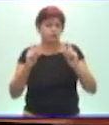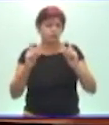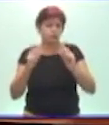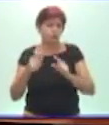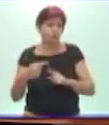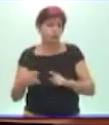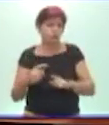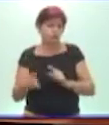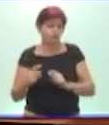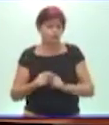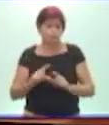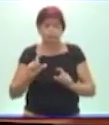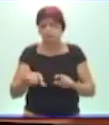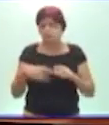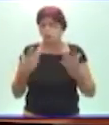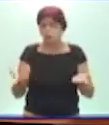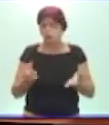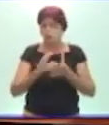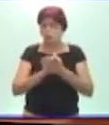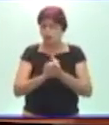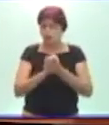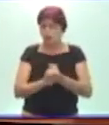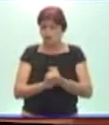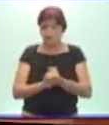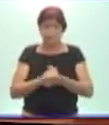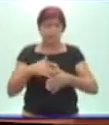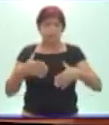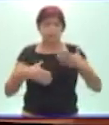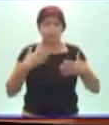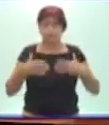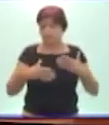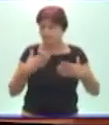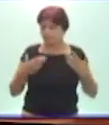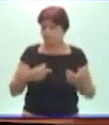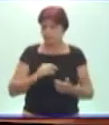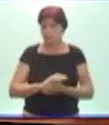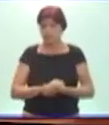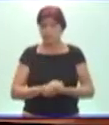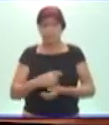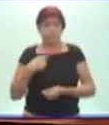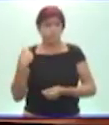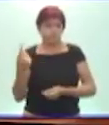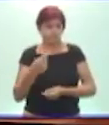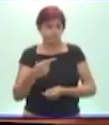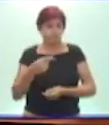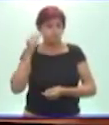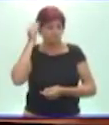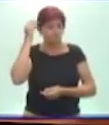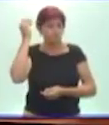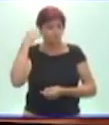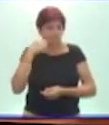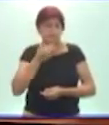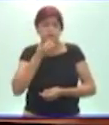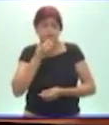qué amigos, en qué horario hacer determinada actividad. Y nosotros también debemos tener en cuenta esto.